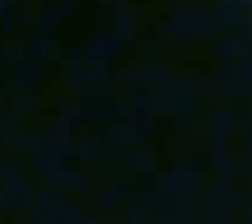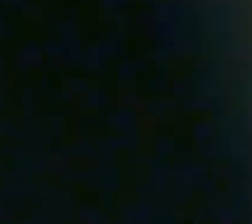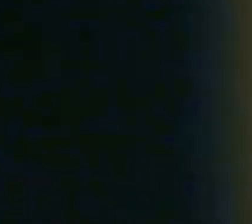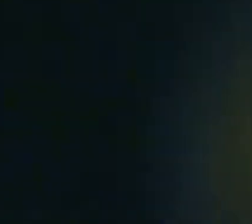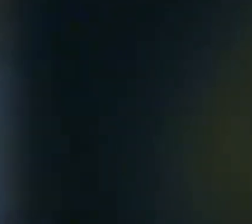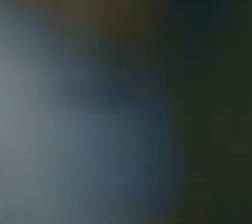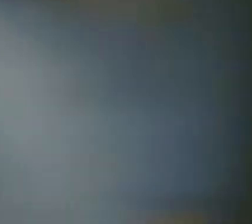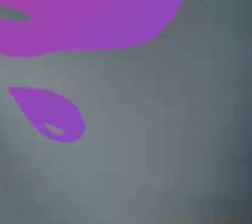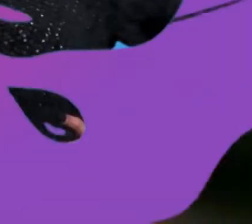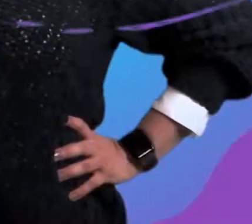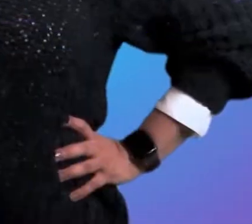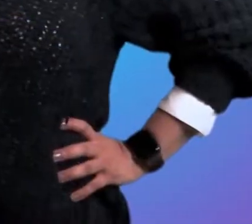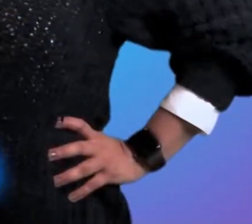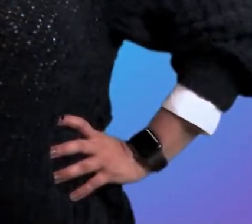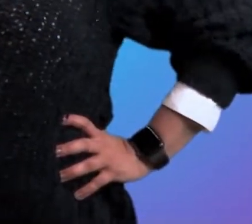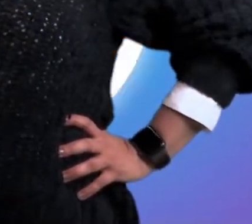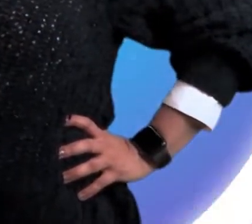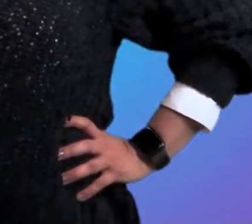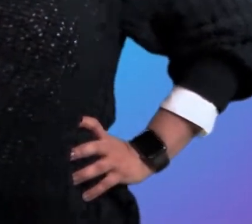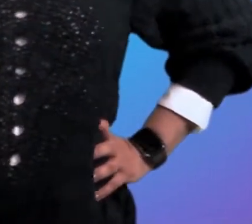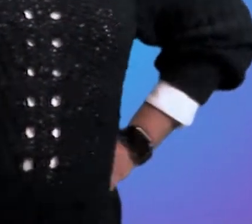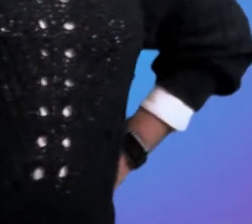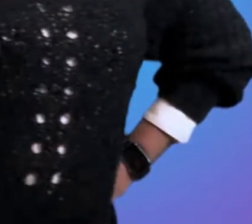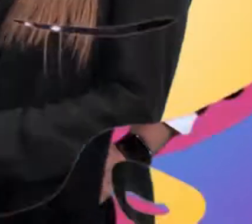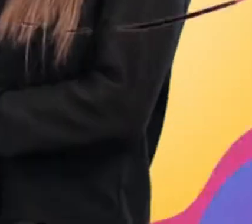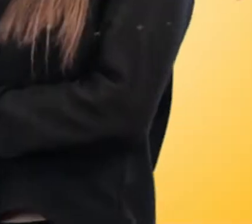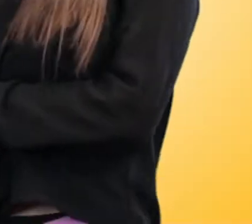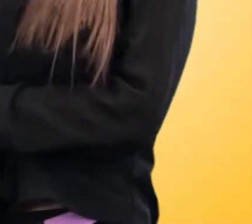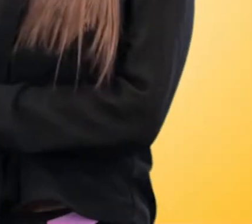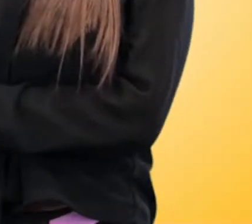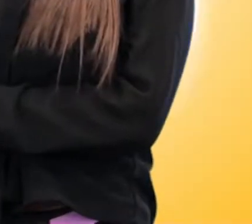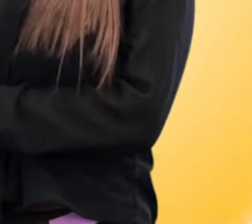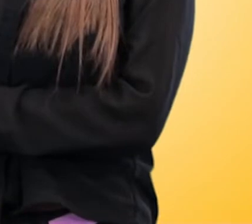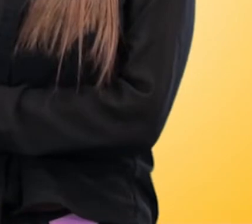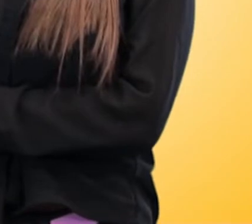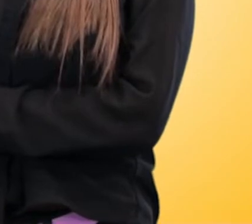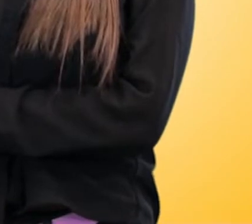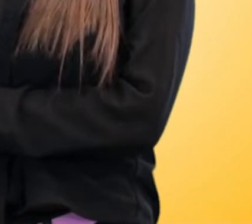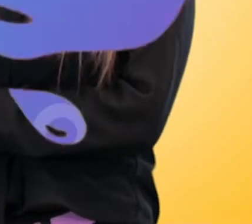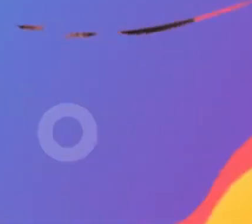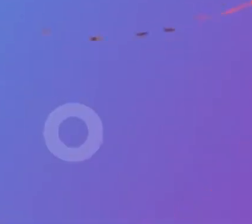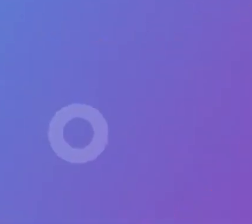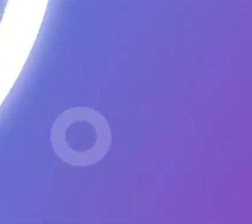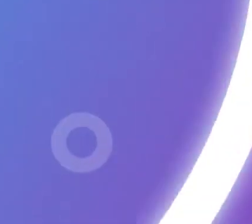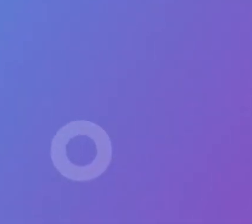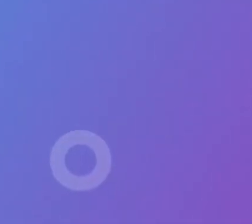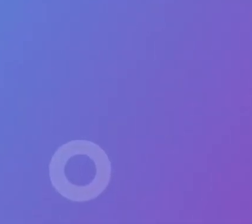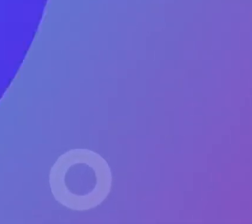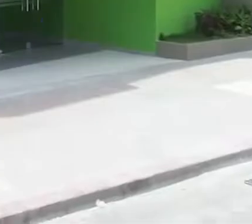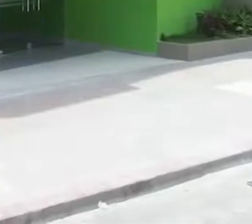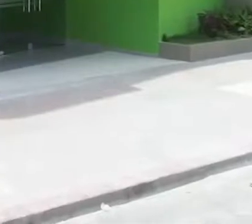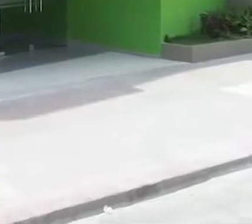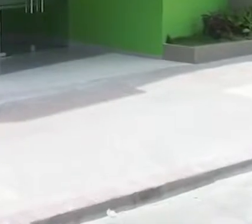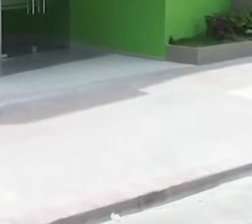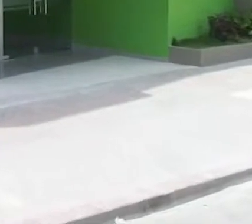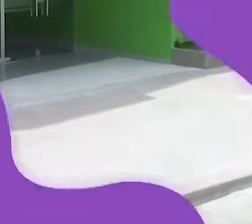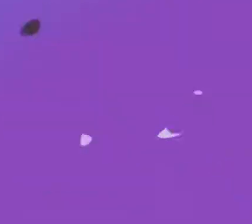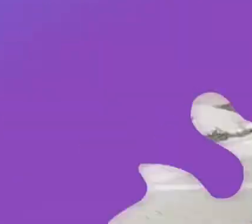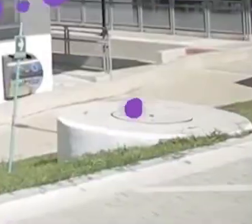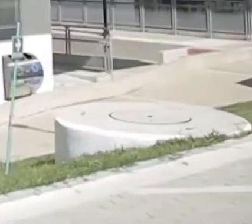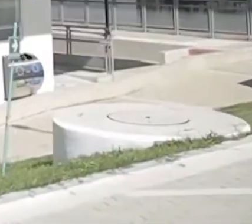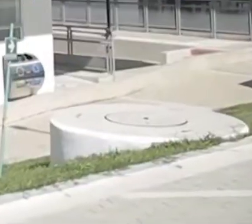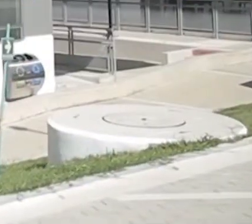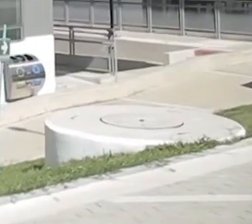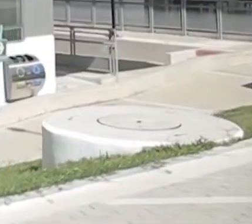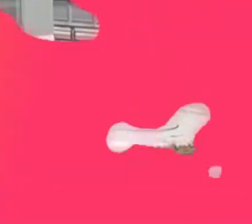Información de actualidad, entérate de alguna novedad En la escena defendemos lo que somos y lo que hacemos Estar